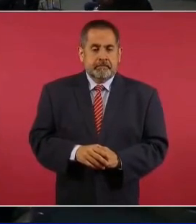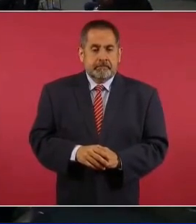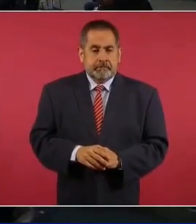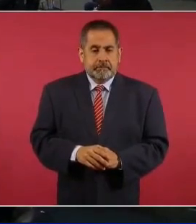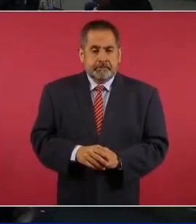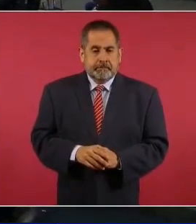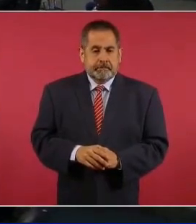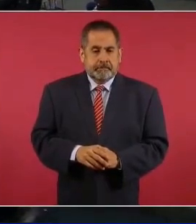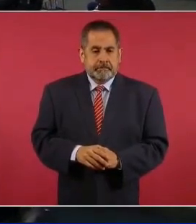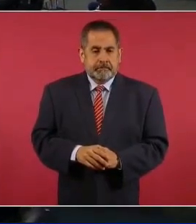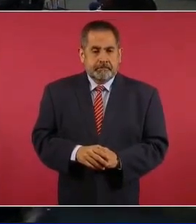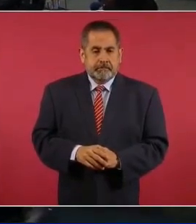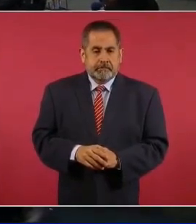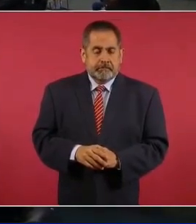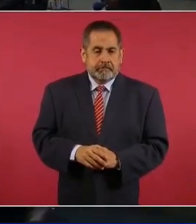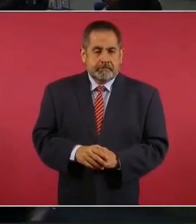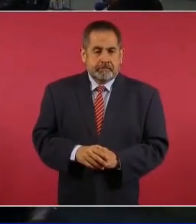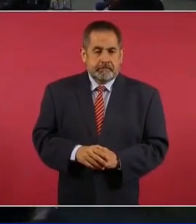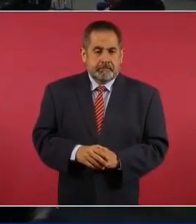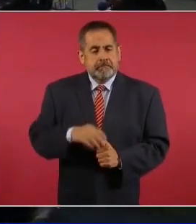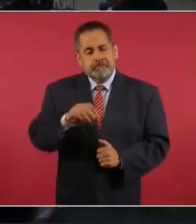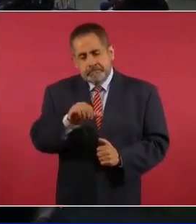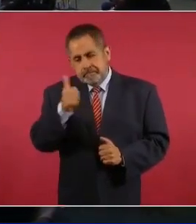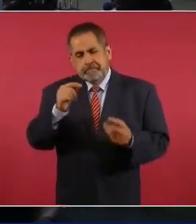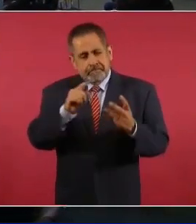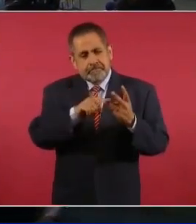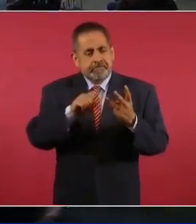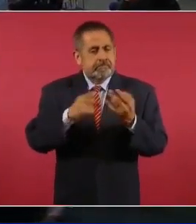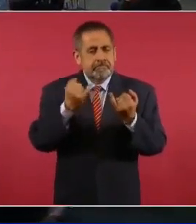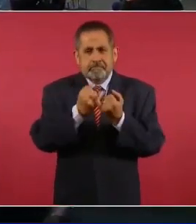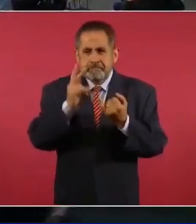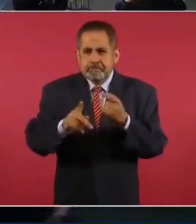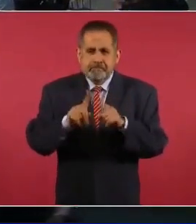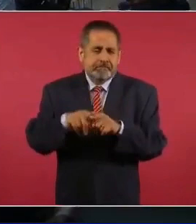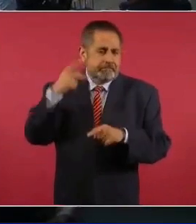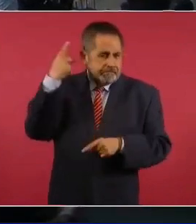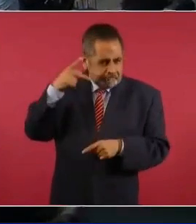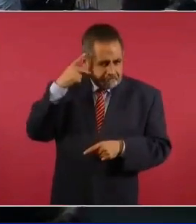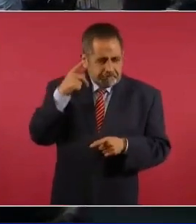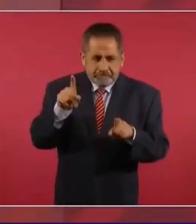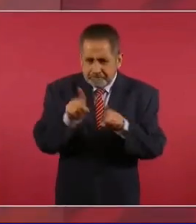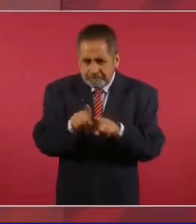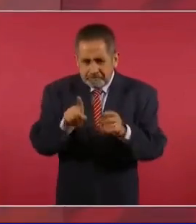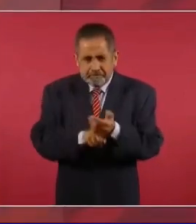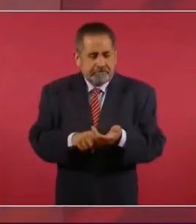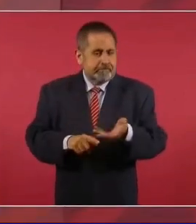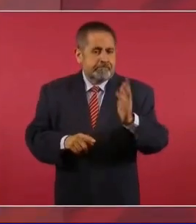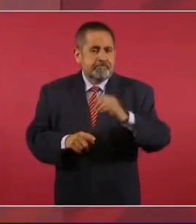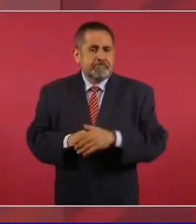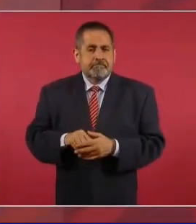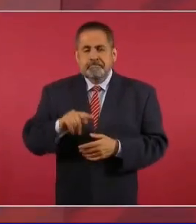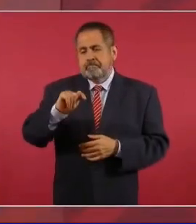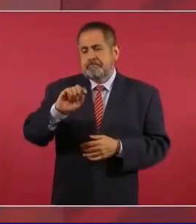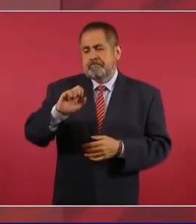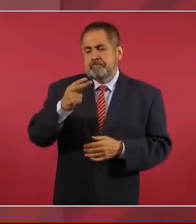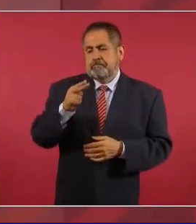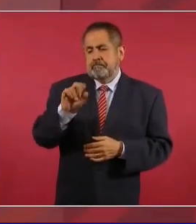O hay otros casos en Puebla, en Tehuacán,